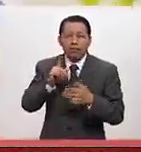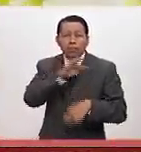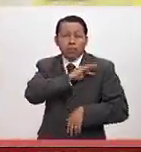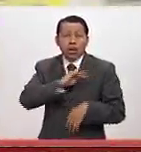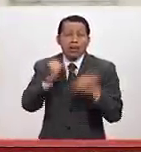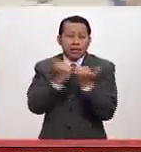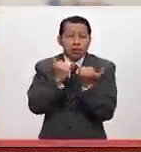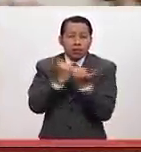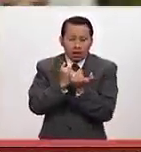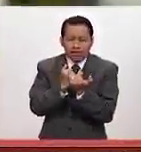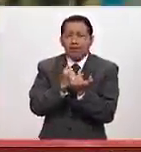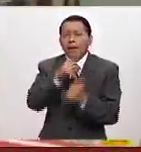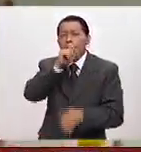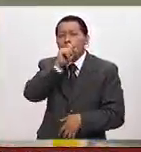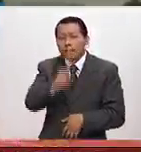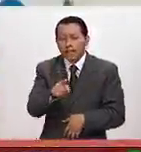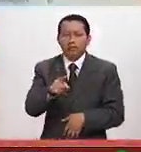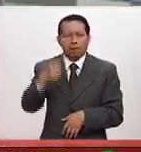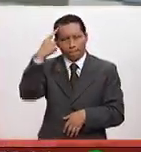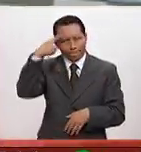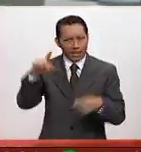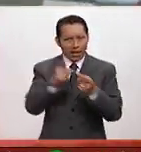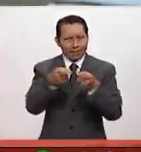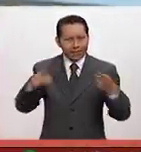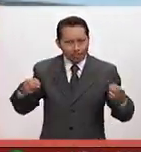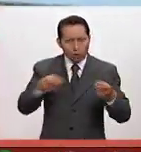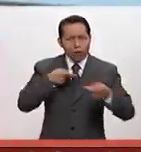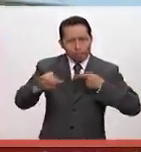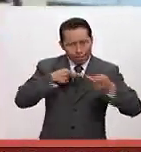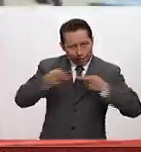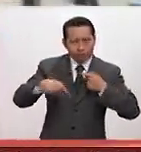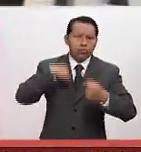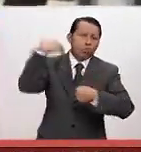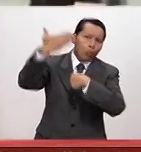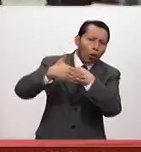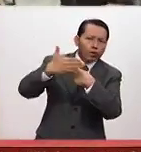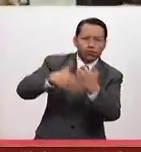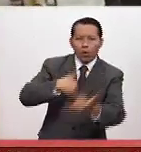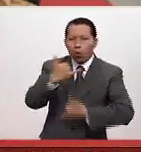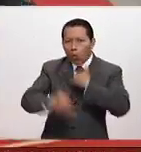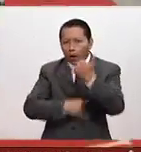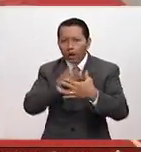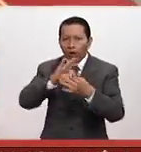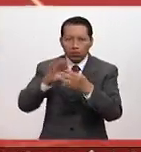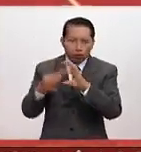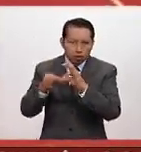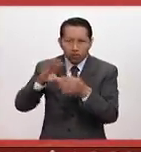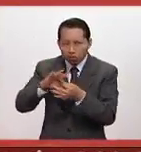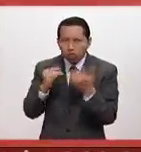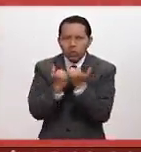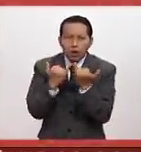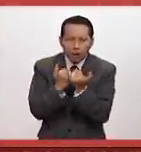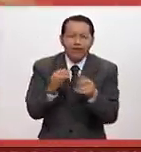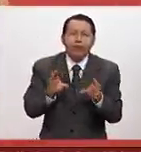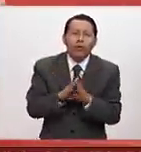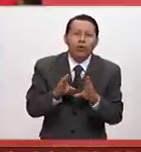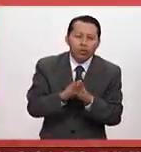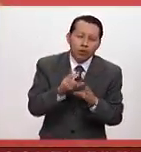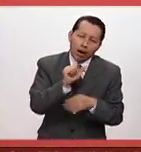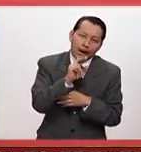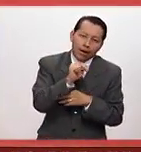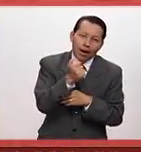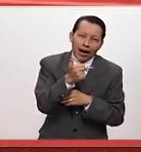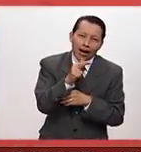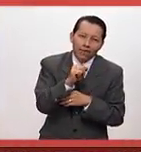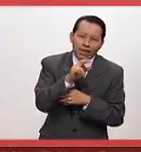este tipo de desarrollos y preparación para los próximos Juegos. En fin, fue un poquito lo que hizo a lo mejor Ana Gabriela